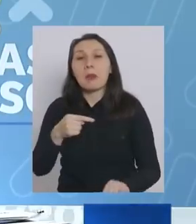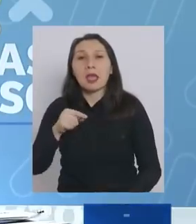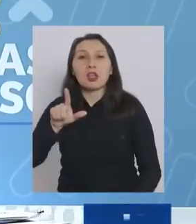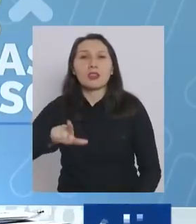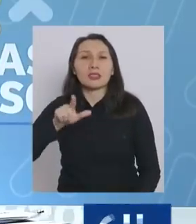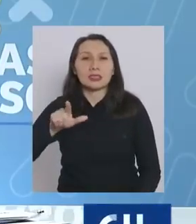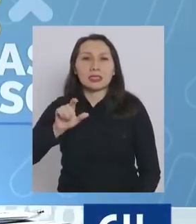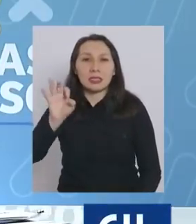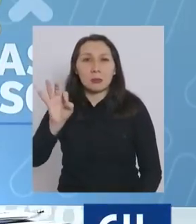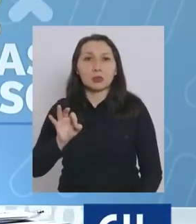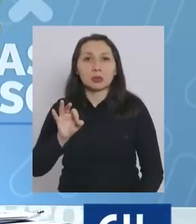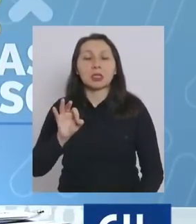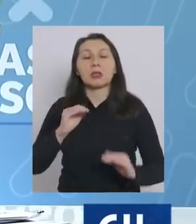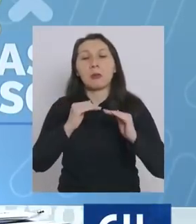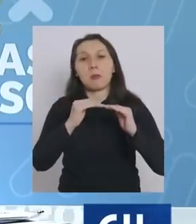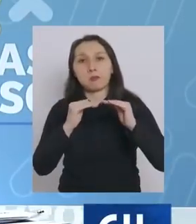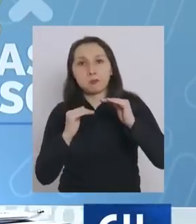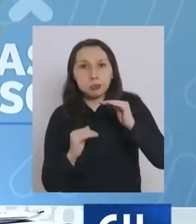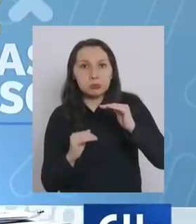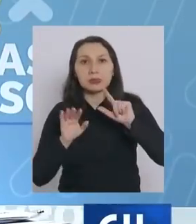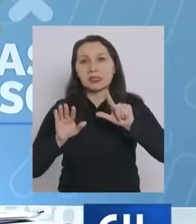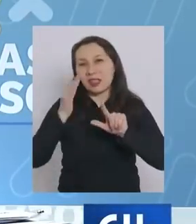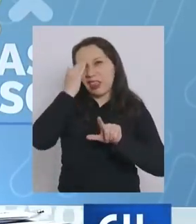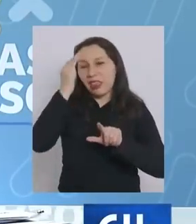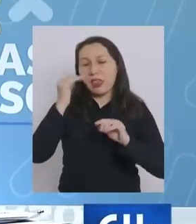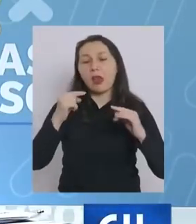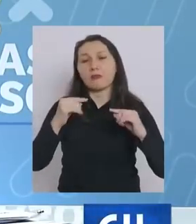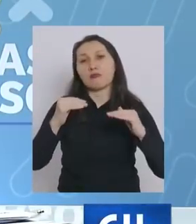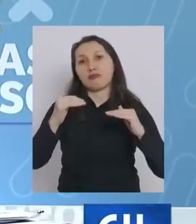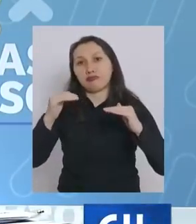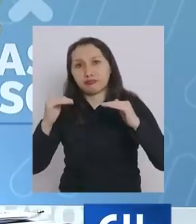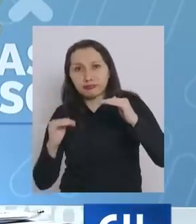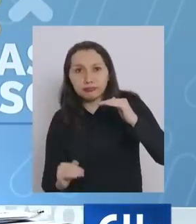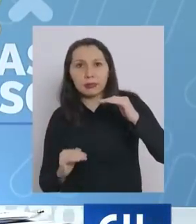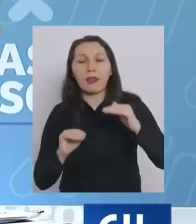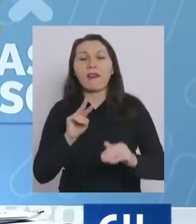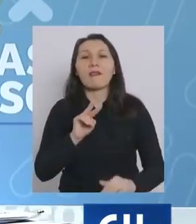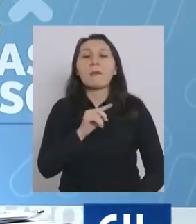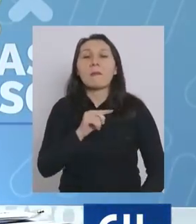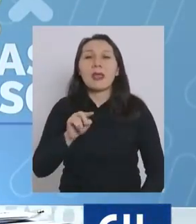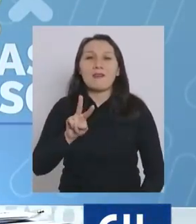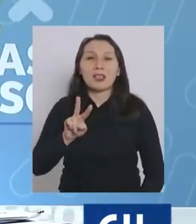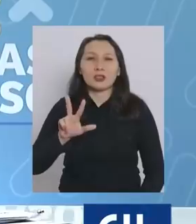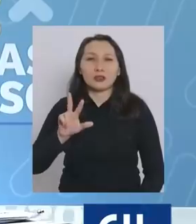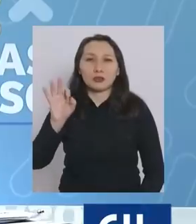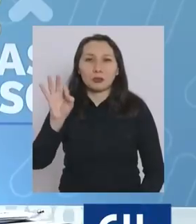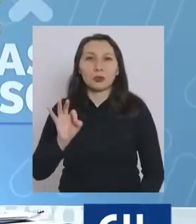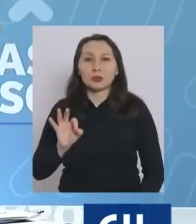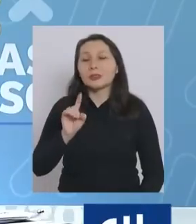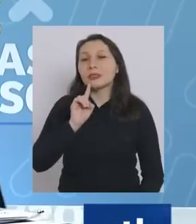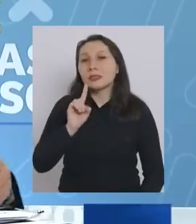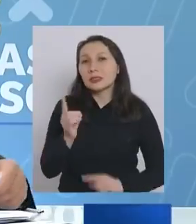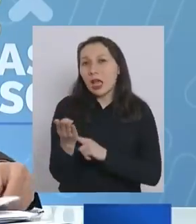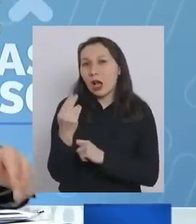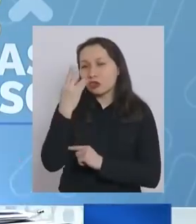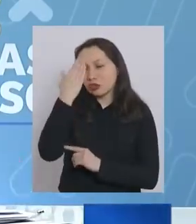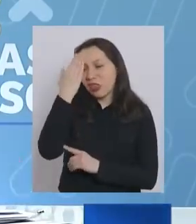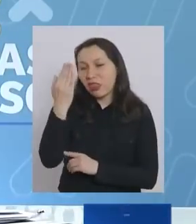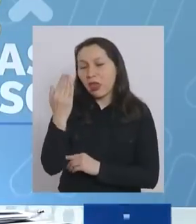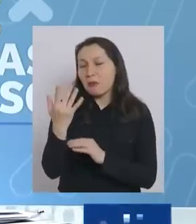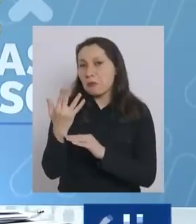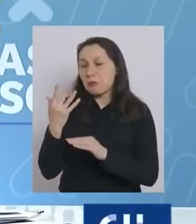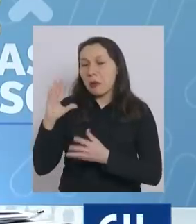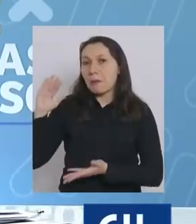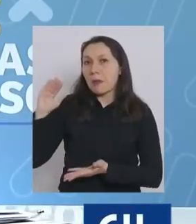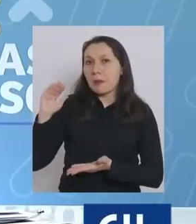17% para siete días y menos 28% para 14 días. Es